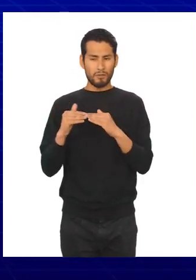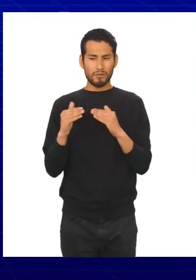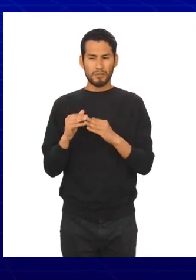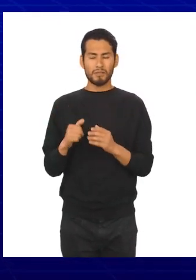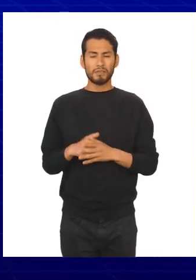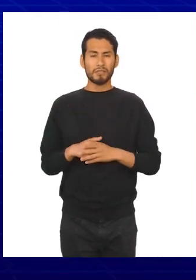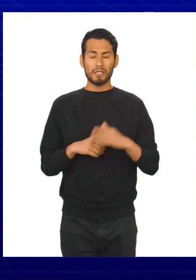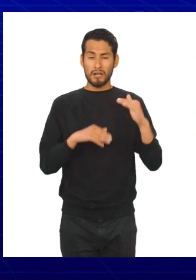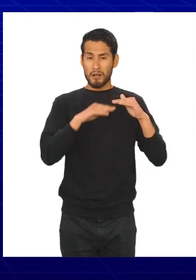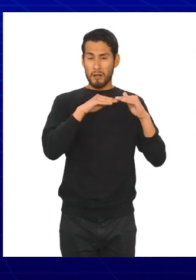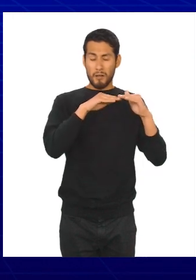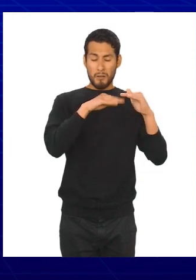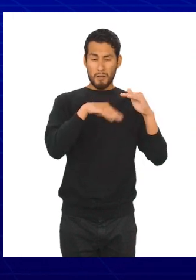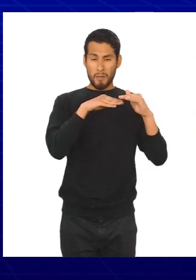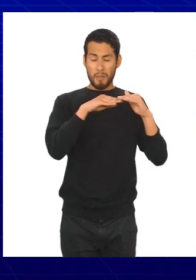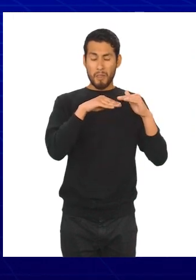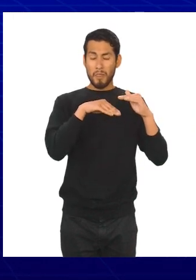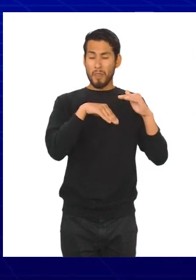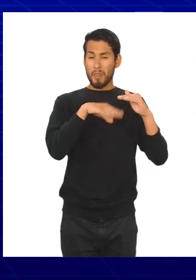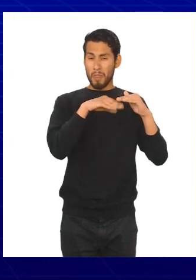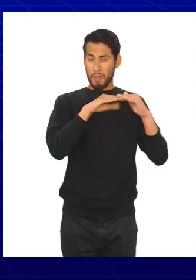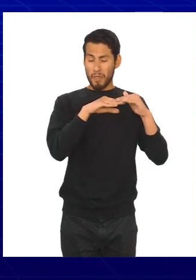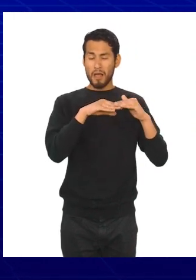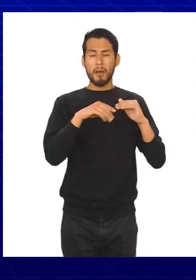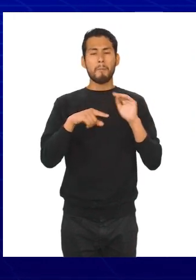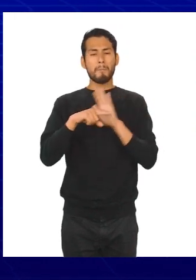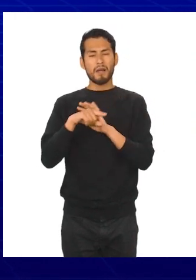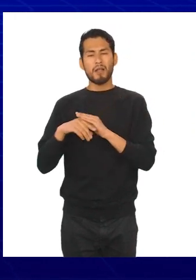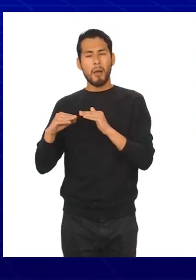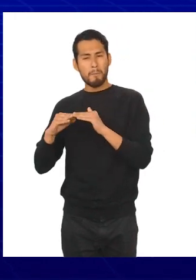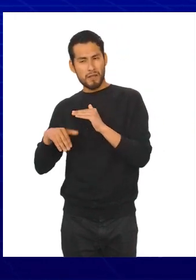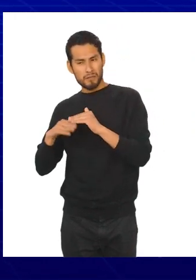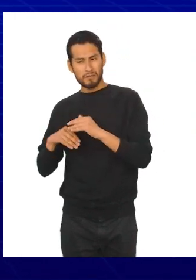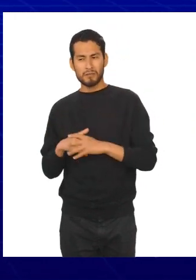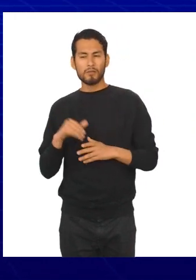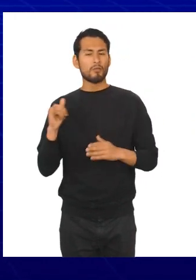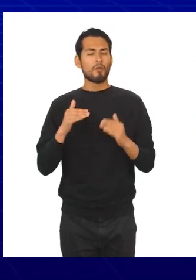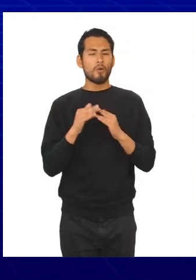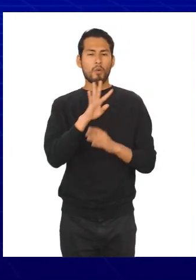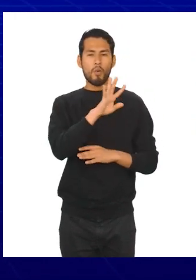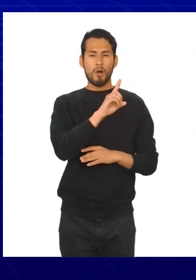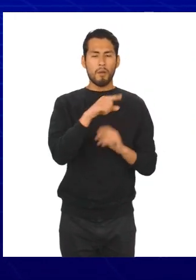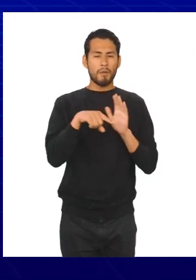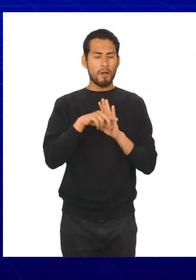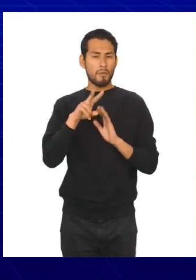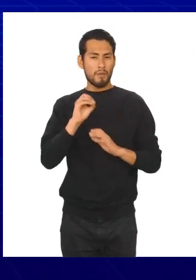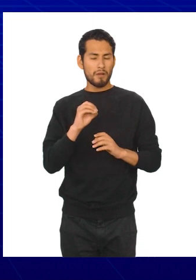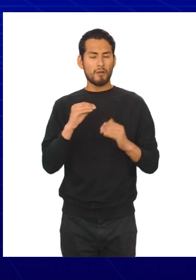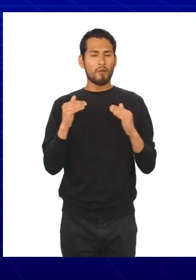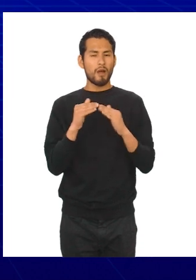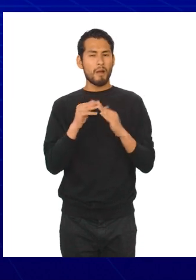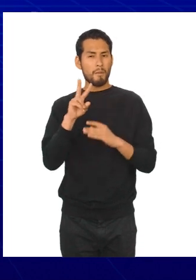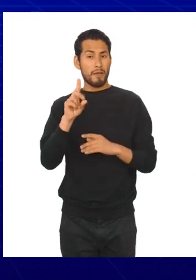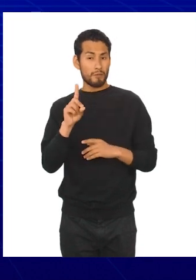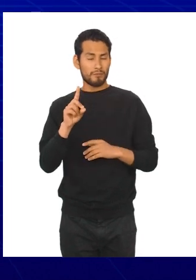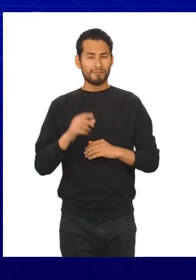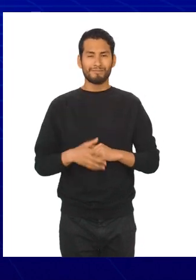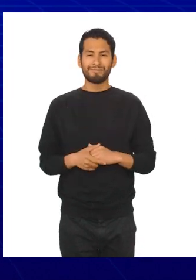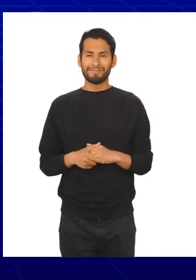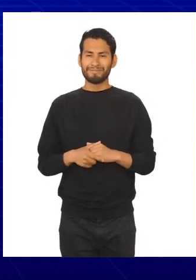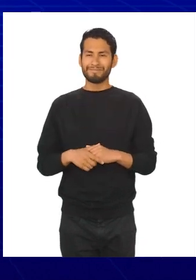igual a rango mayor menos rango menor, igual a 41 menos 20, igual a 21.